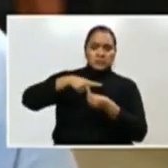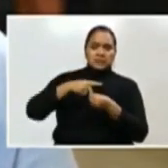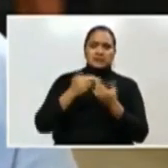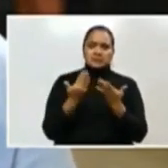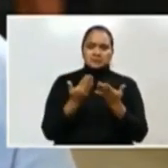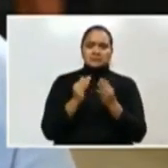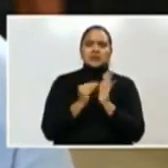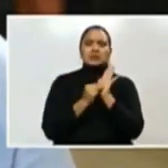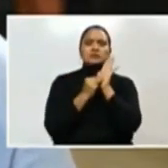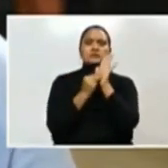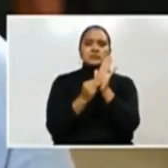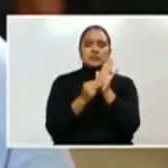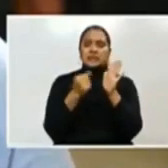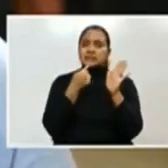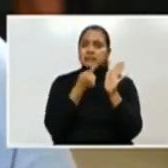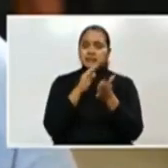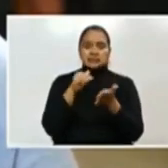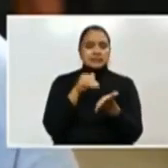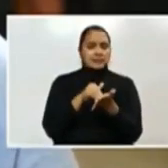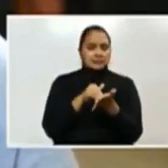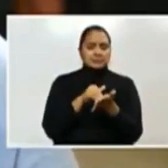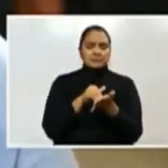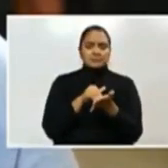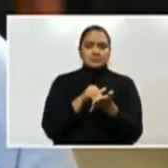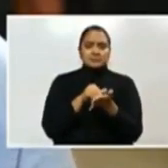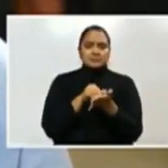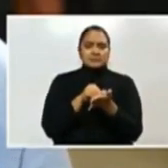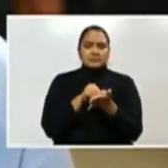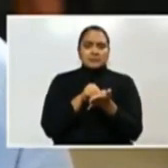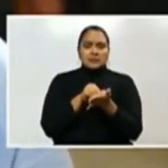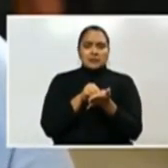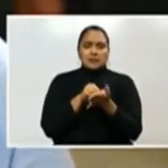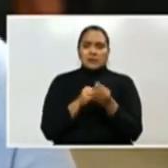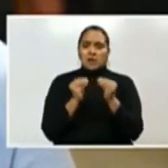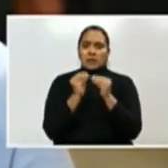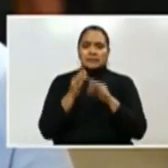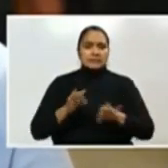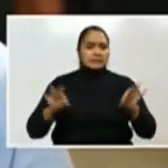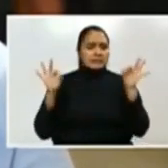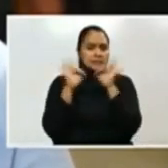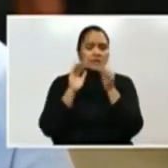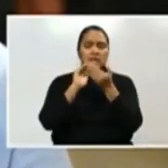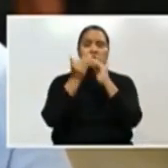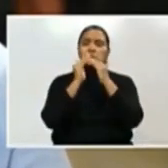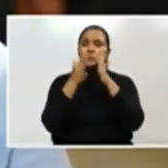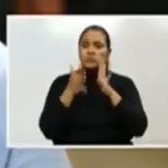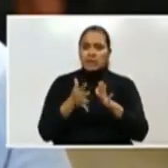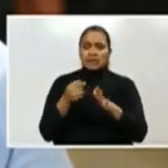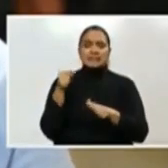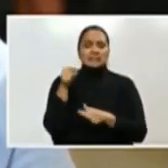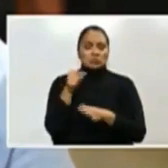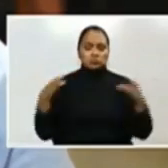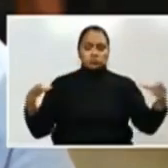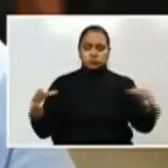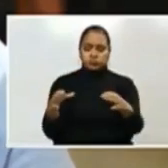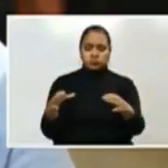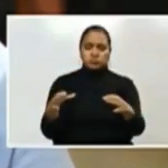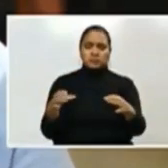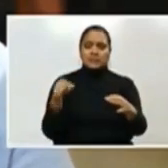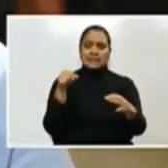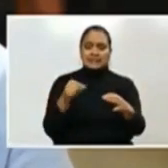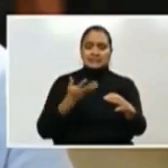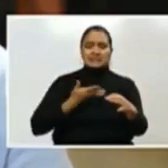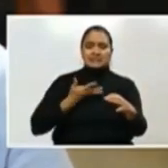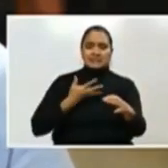con el modelo descentralizado en las principales ciudades que han sido acordonadas y que tienen un